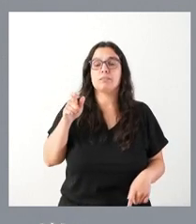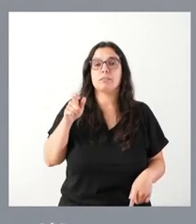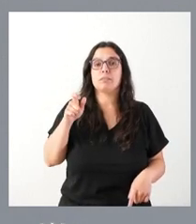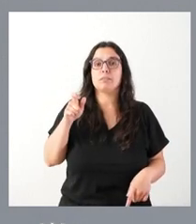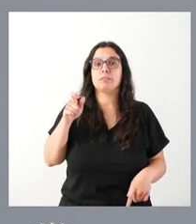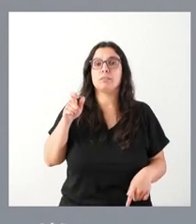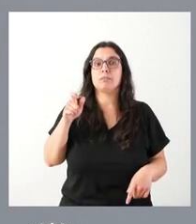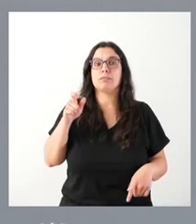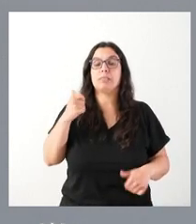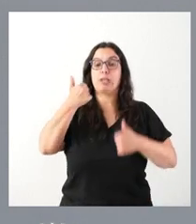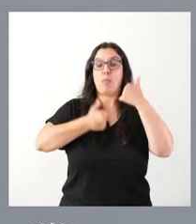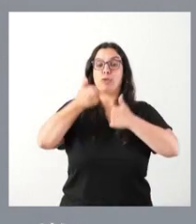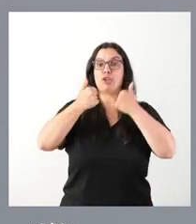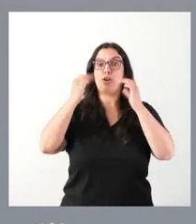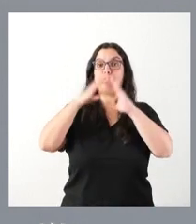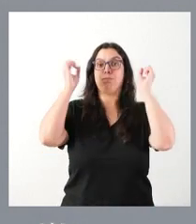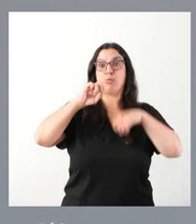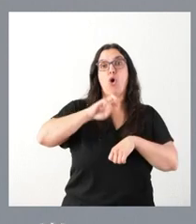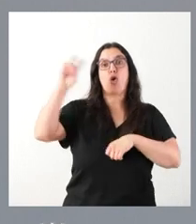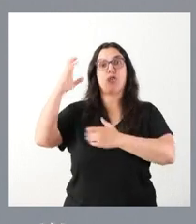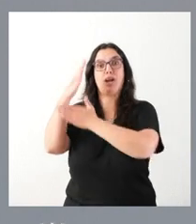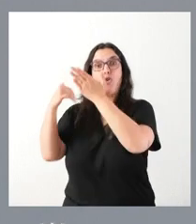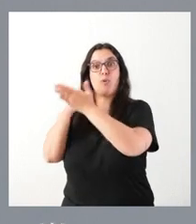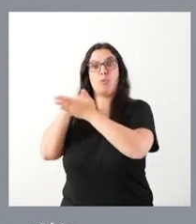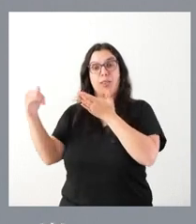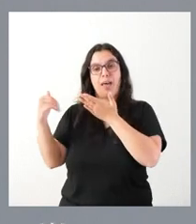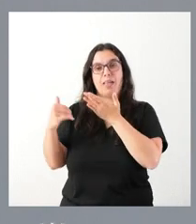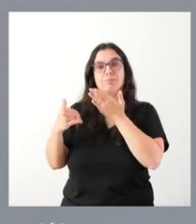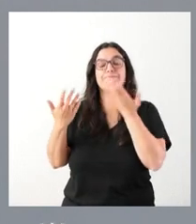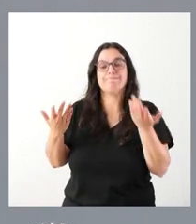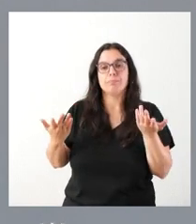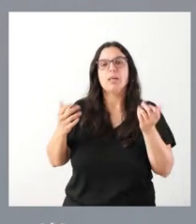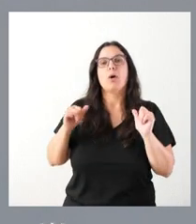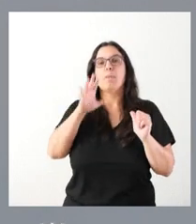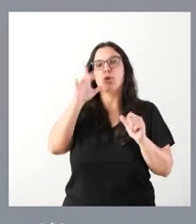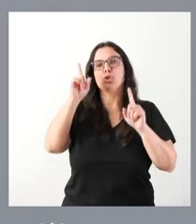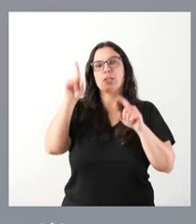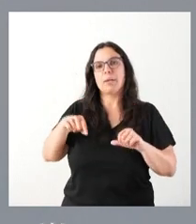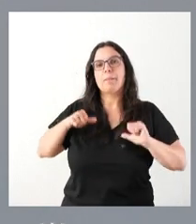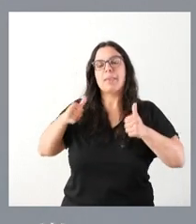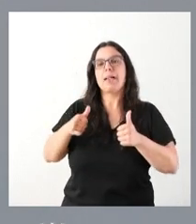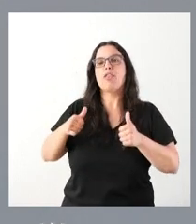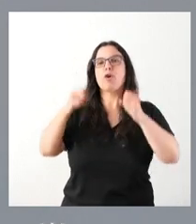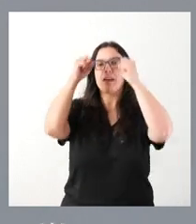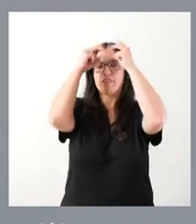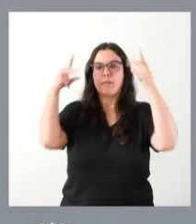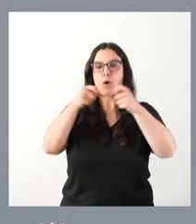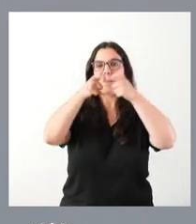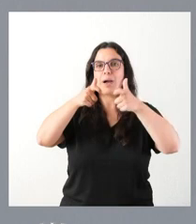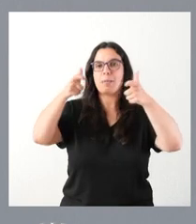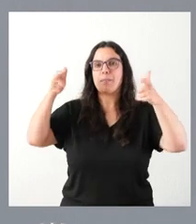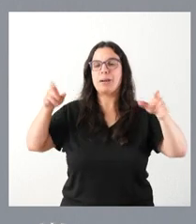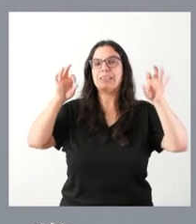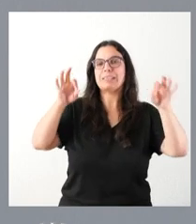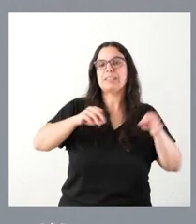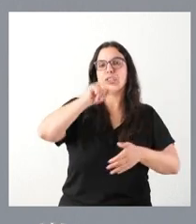aprobado oposiciones en otras comunidades autónomas y, por eso, hemos venido incorporando también personal de enfermería al propio hospital de